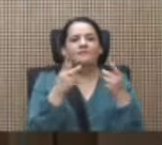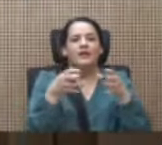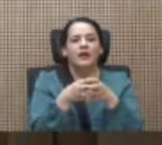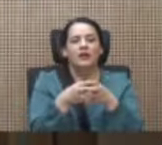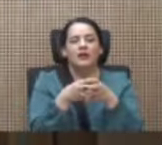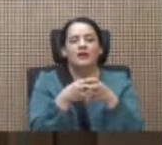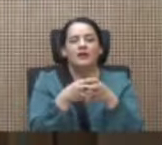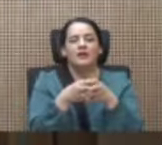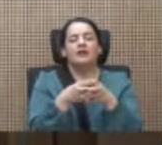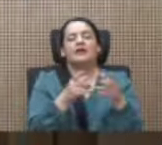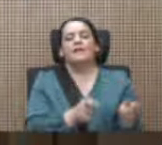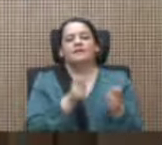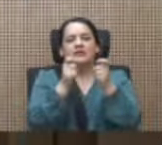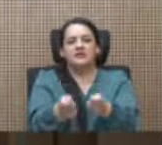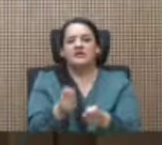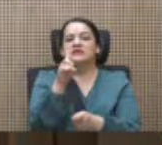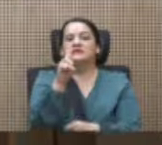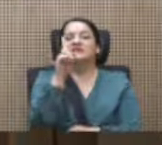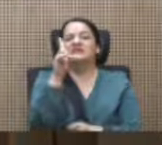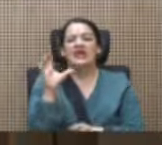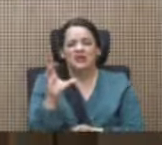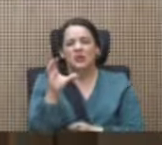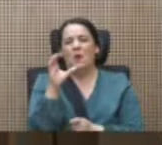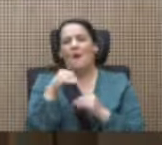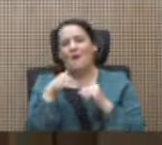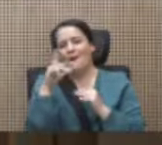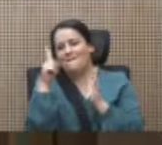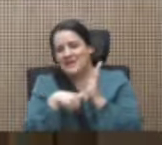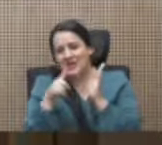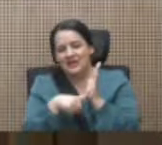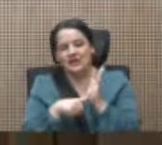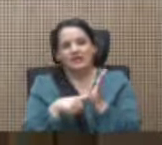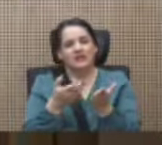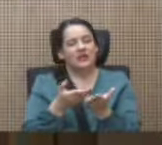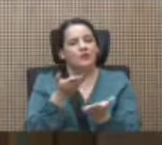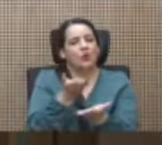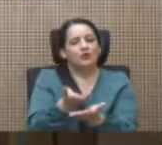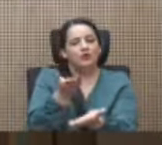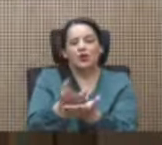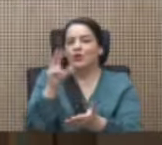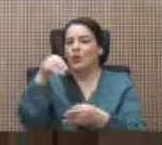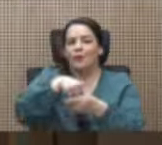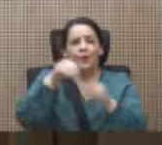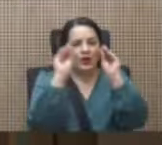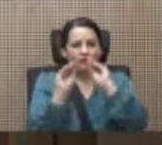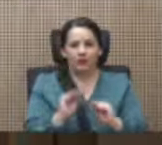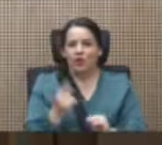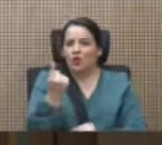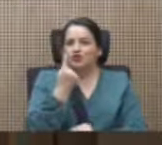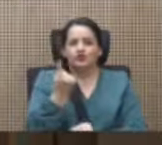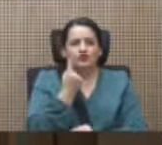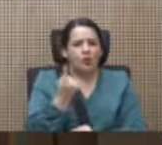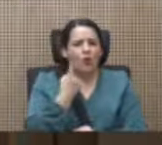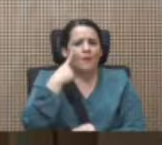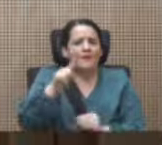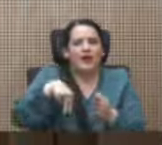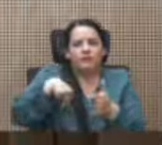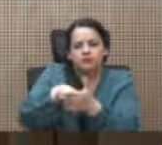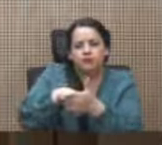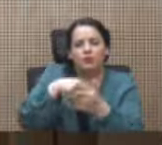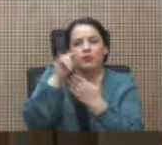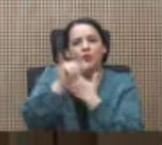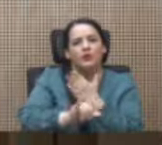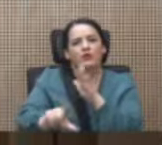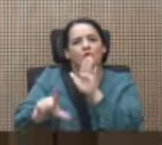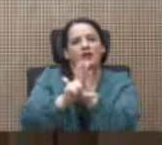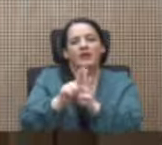presentan cientos o miles de emociones no por el fondo simplemente para obstaculizar un proyecto de ley porque